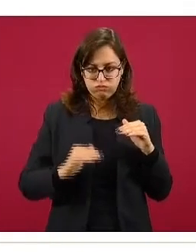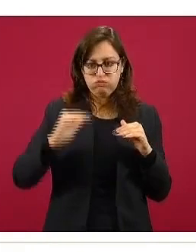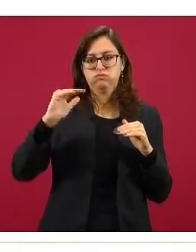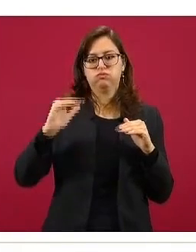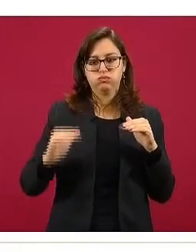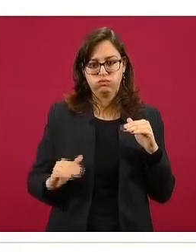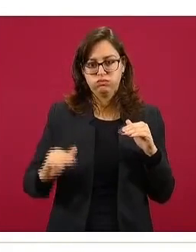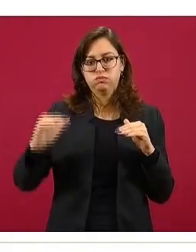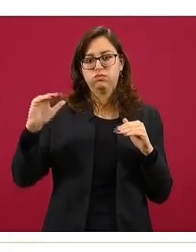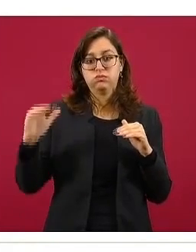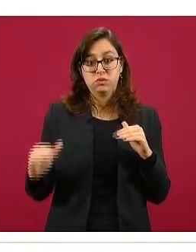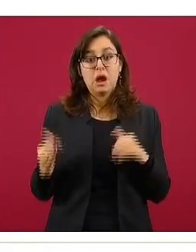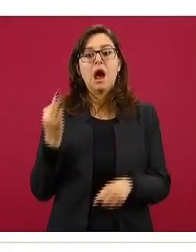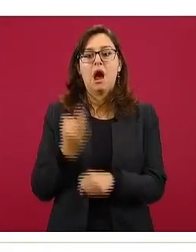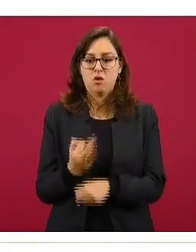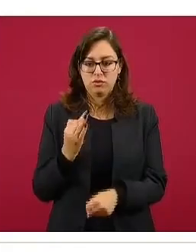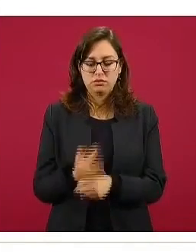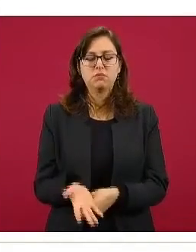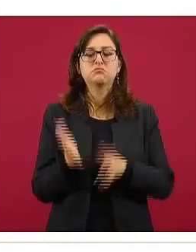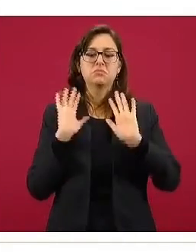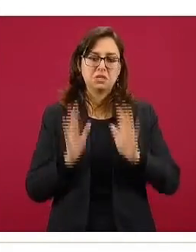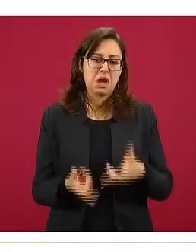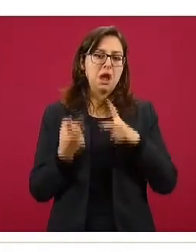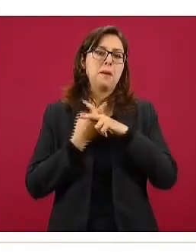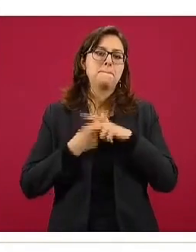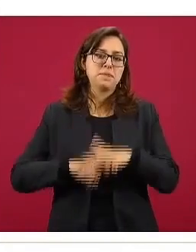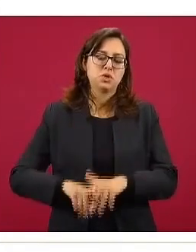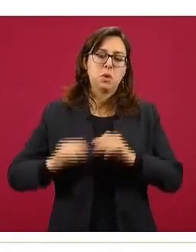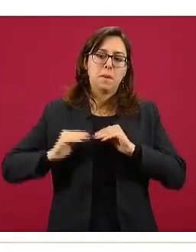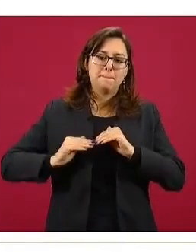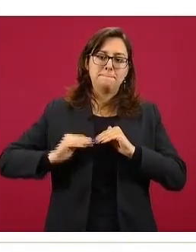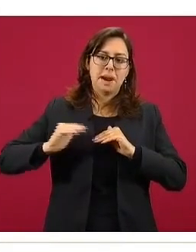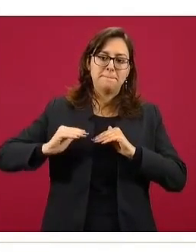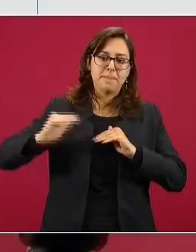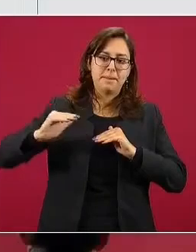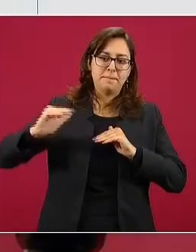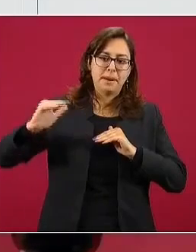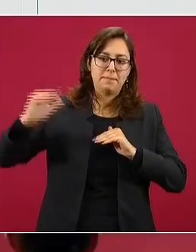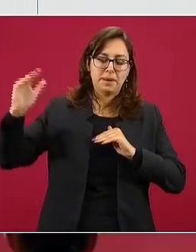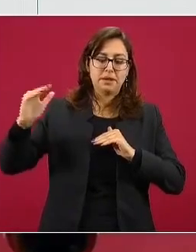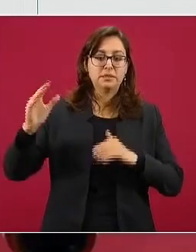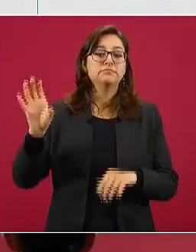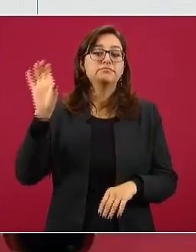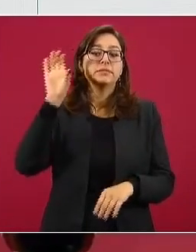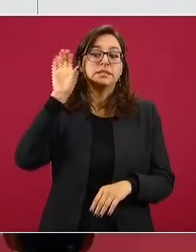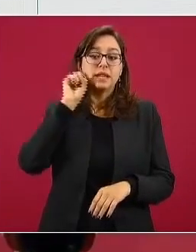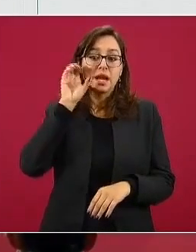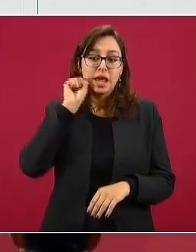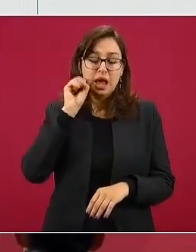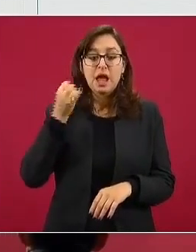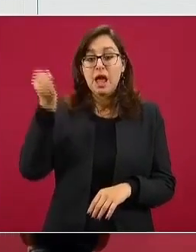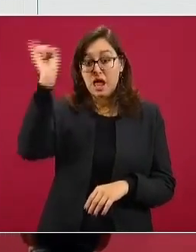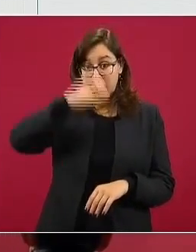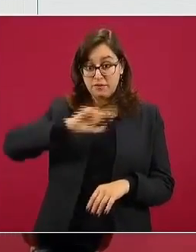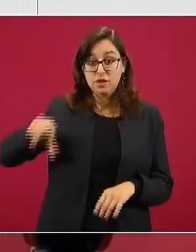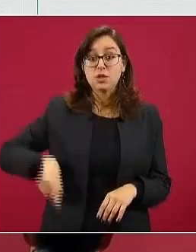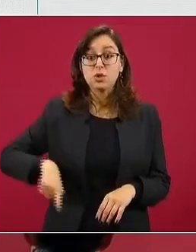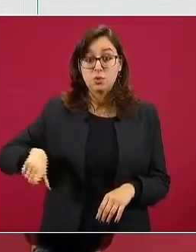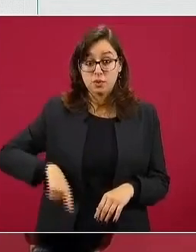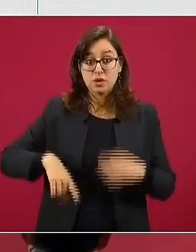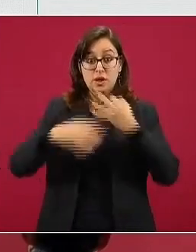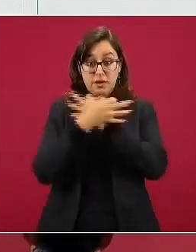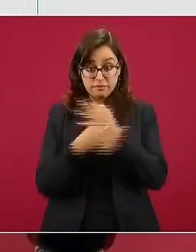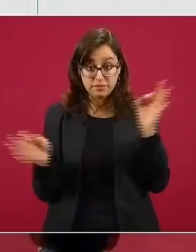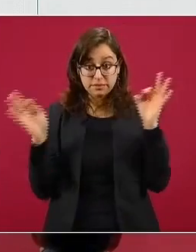y ha empezado a tener ya una tendencia ascendente. Todavía está en semáforo naranja. Como ha señalado la jefa de gobierno, la doctora Sheinbaum,